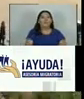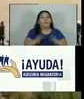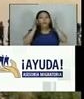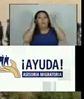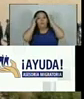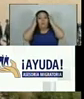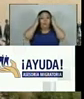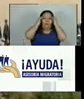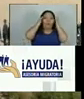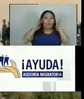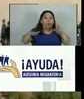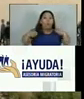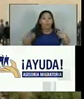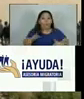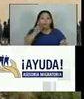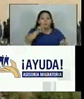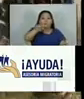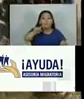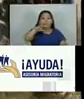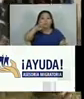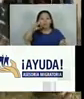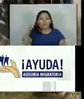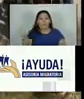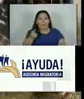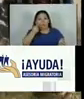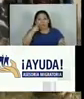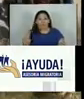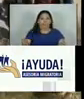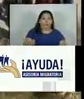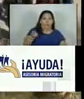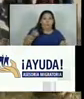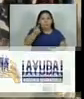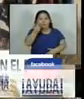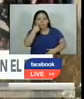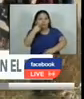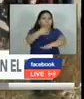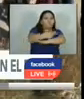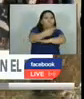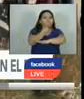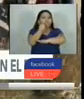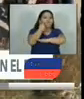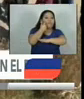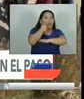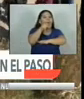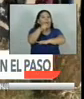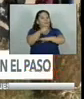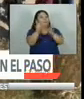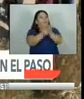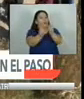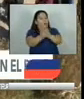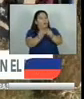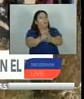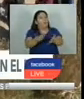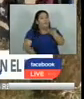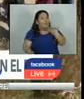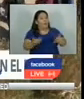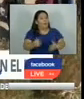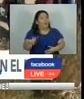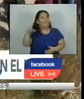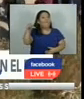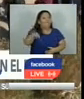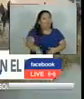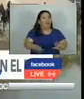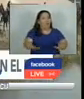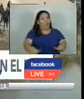preocupaciones es el envío de 1500 militares a la frontera entre México y Estados Unidos lo que podría provocar efectos negativos